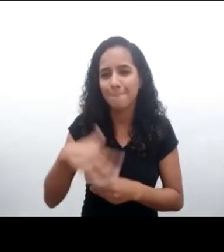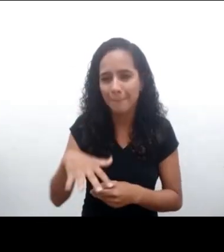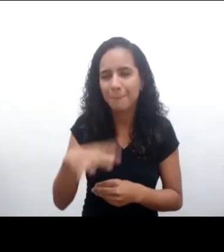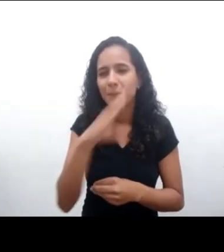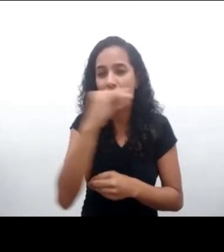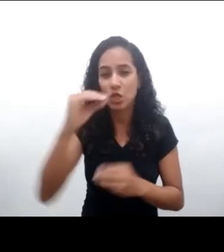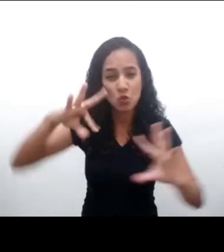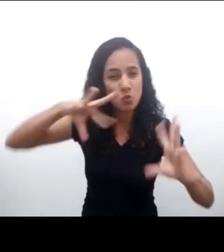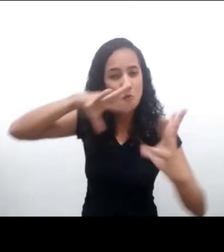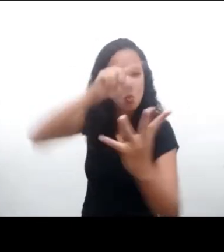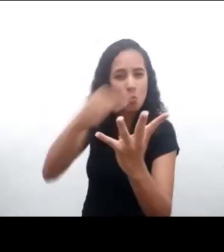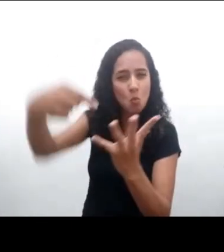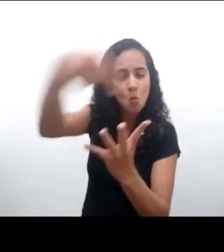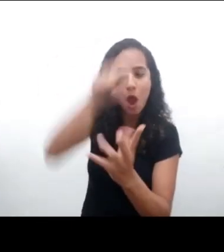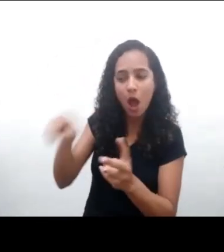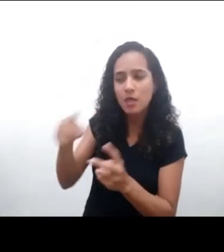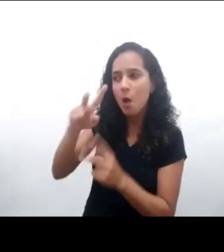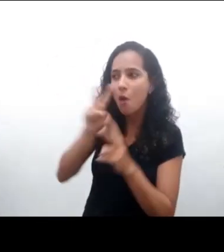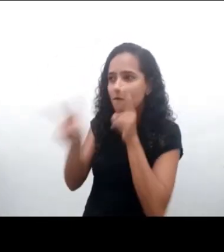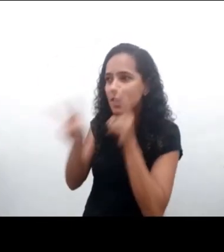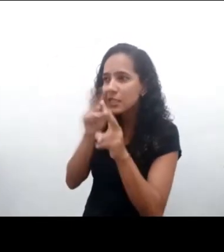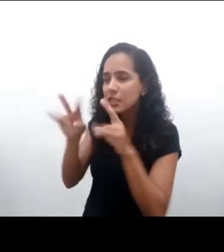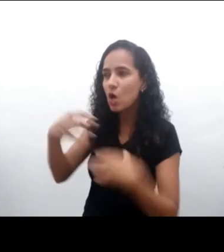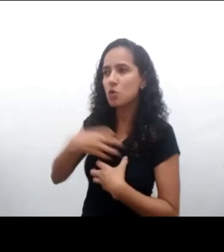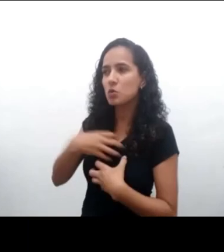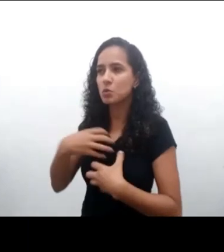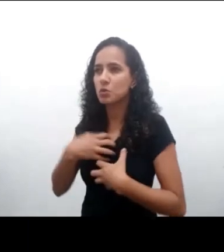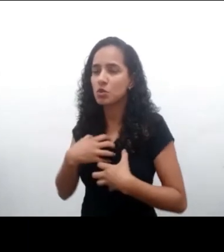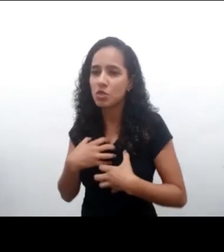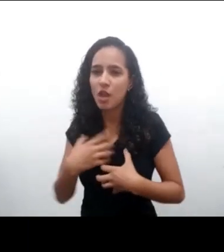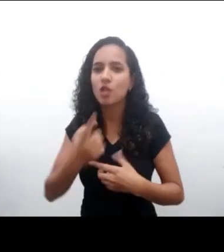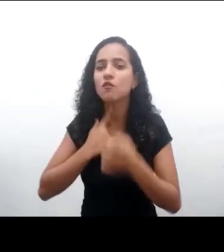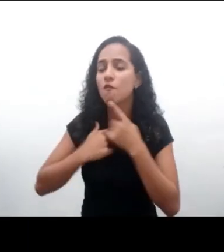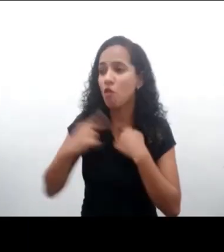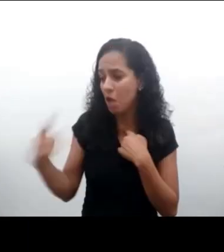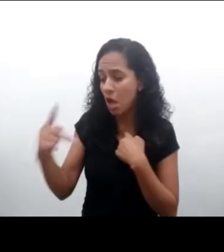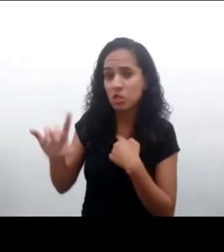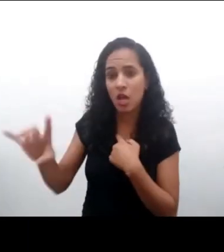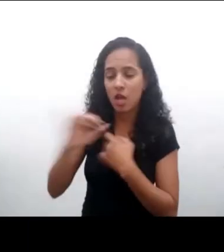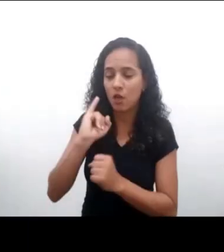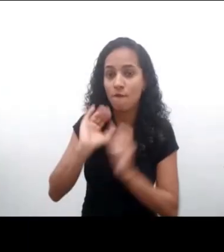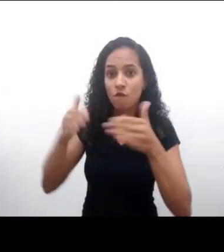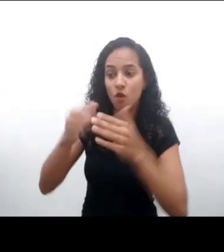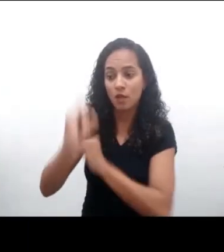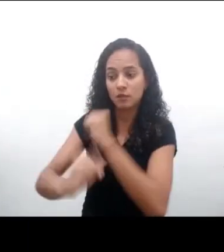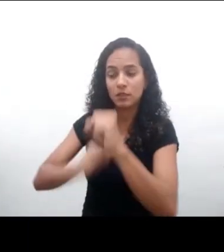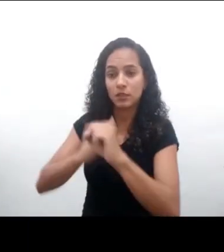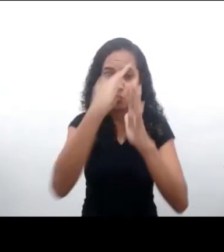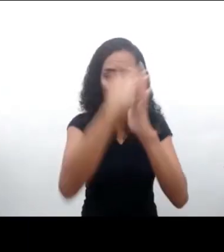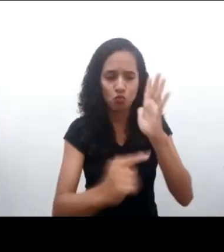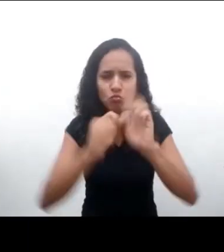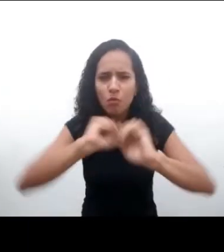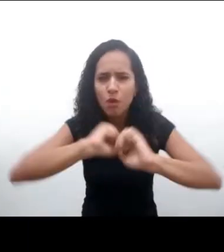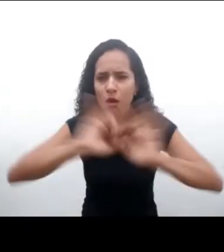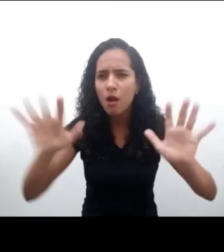a la niñez y adolescencia de todo el mundo compartiendo sus miradas, anhelos y temores en